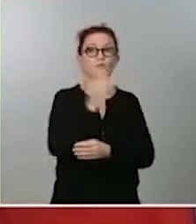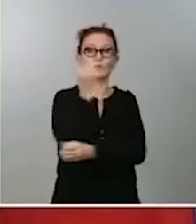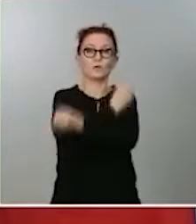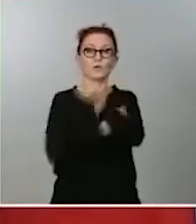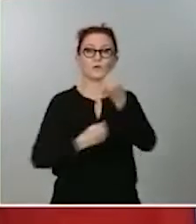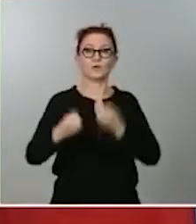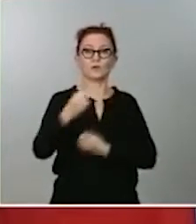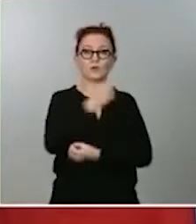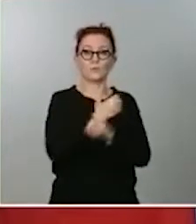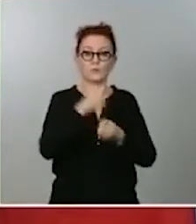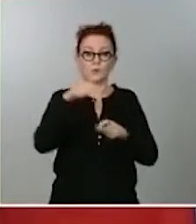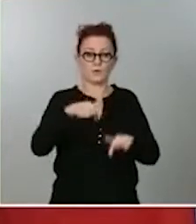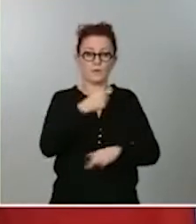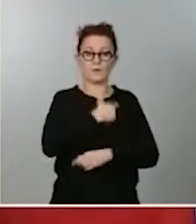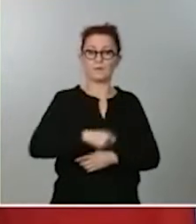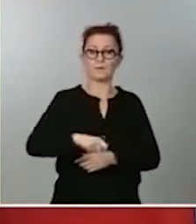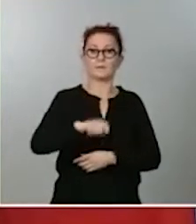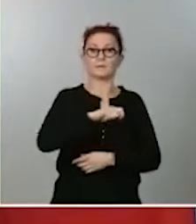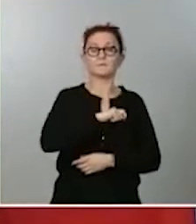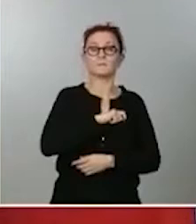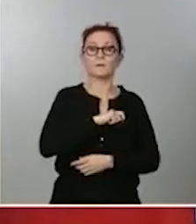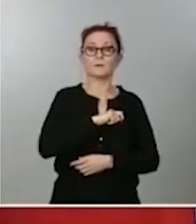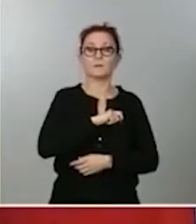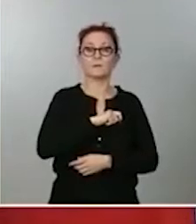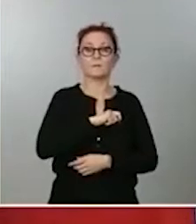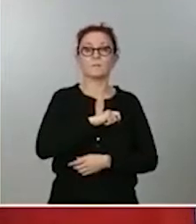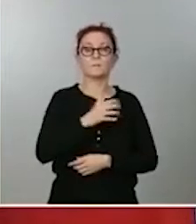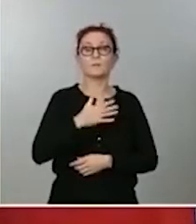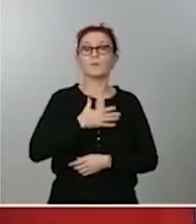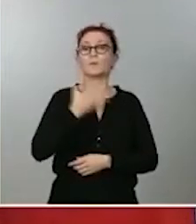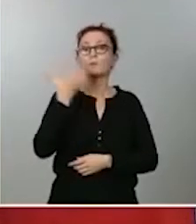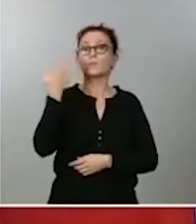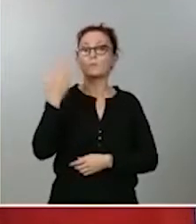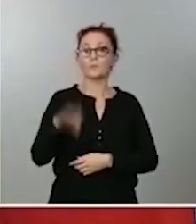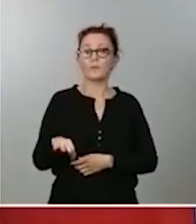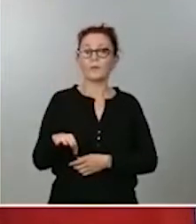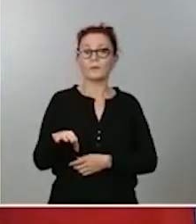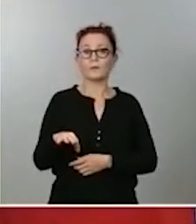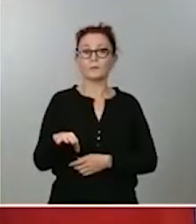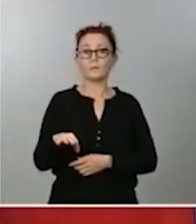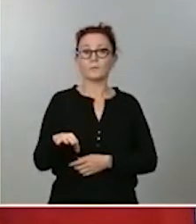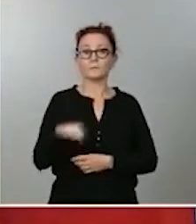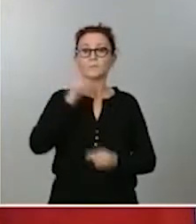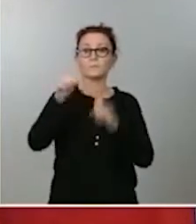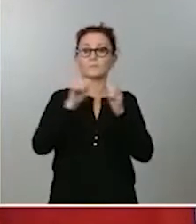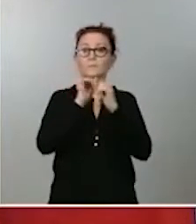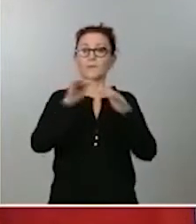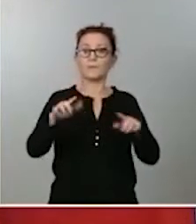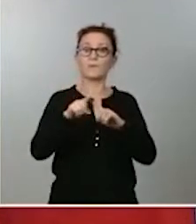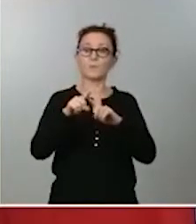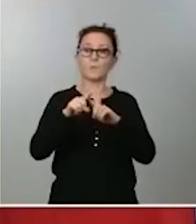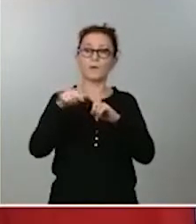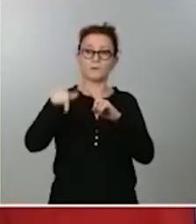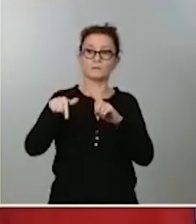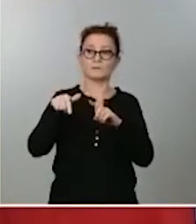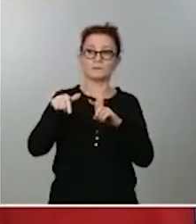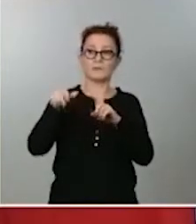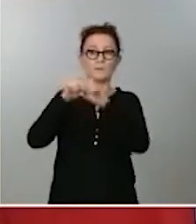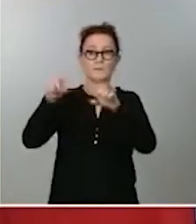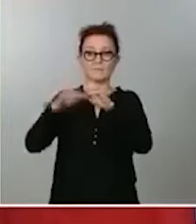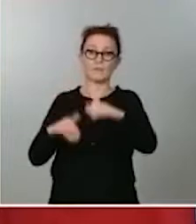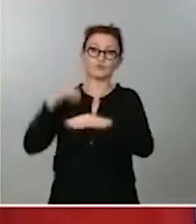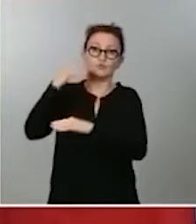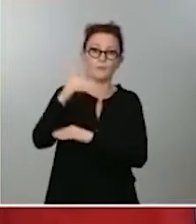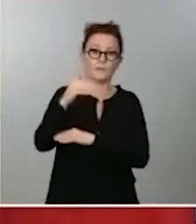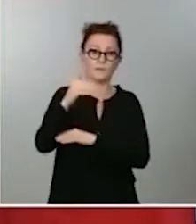de España pueda transitar esta situación de la pandemia para poder conseguir que, después de la misma,